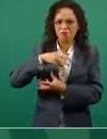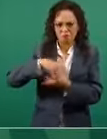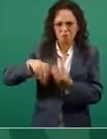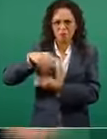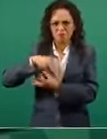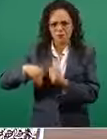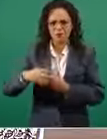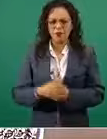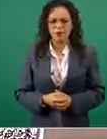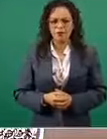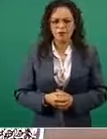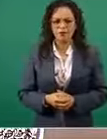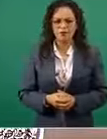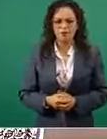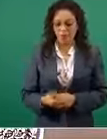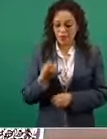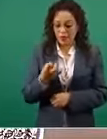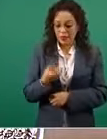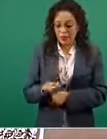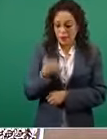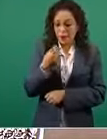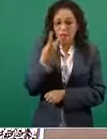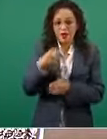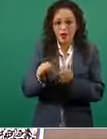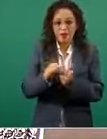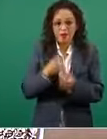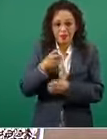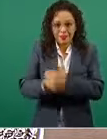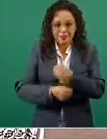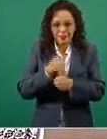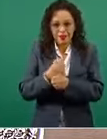vamos a lo mismo,